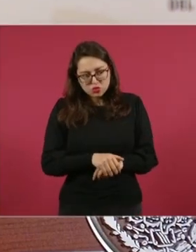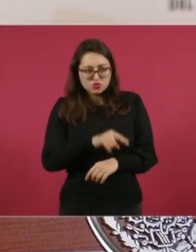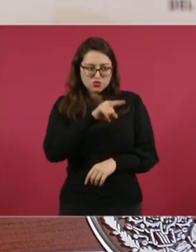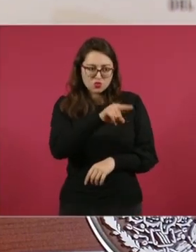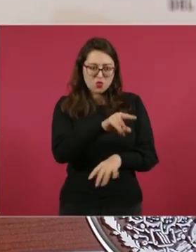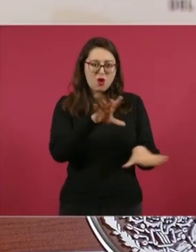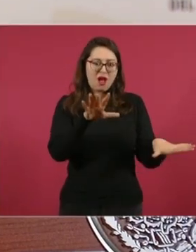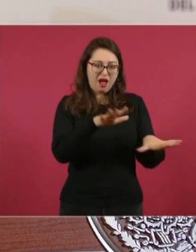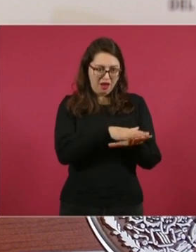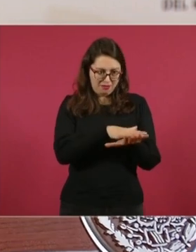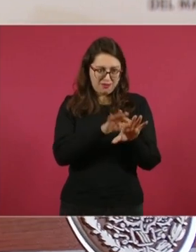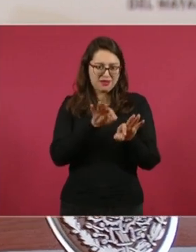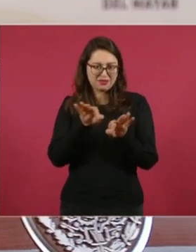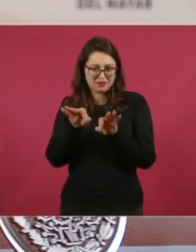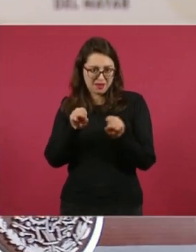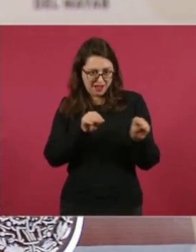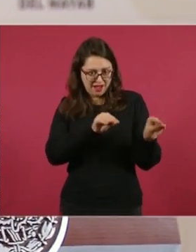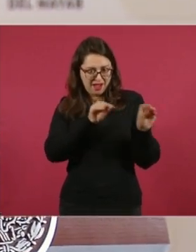¿a qué?